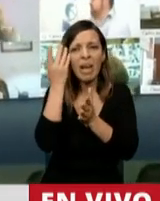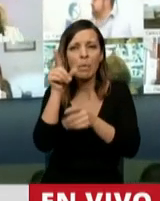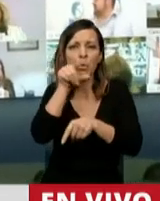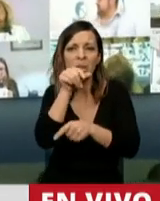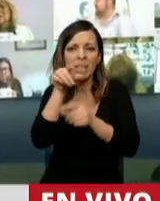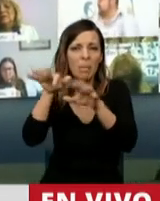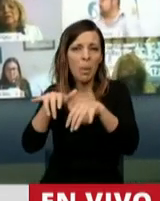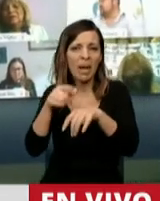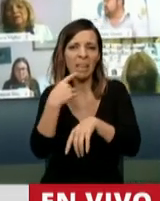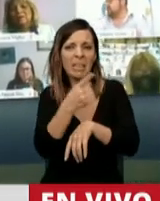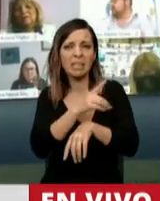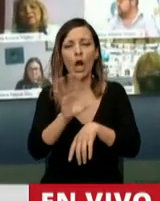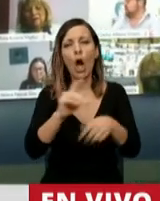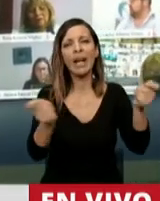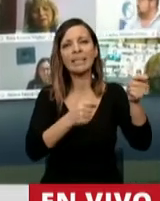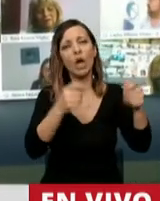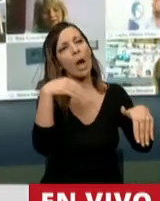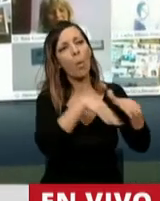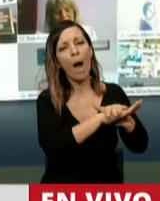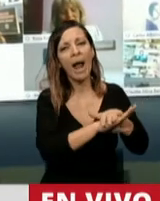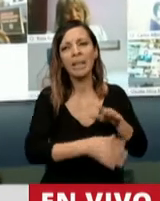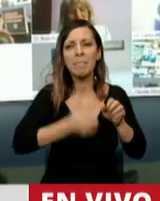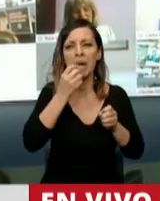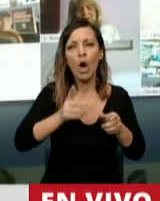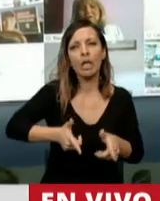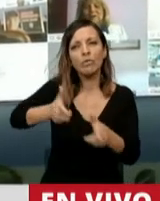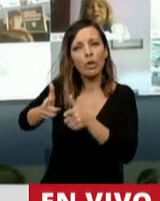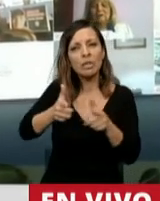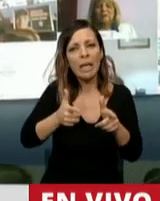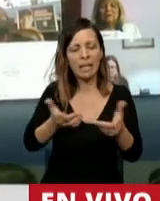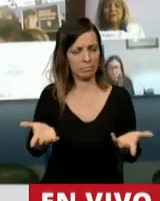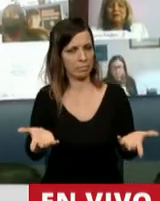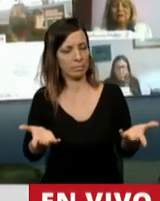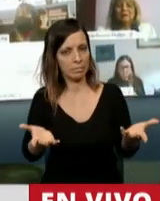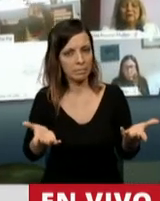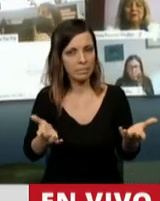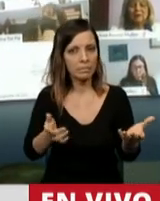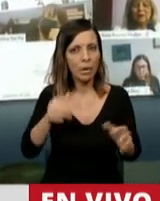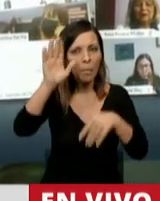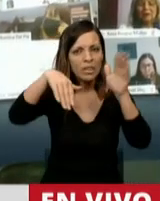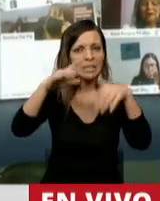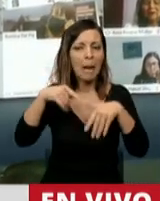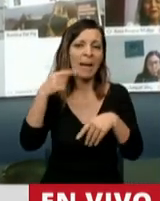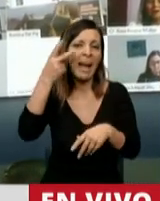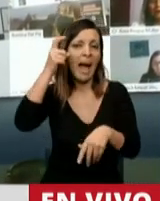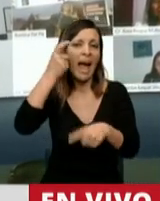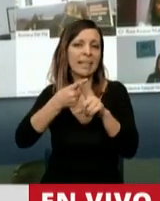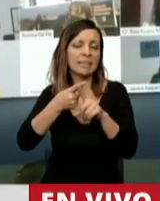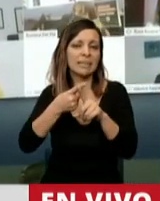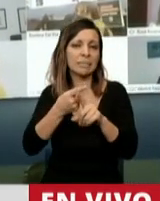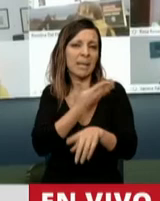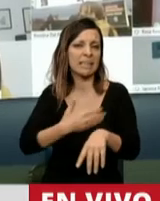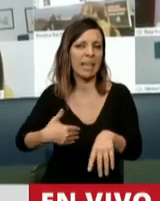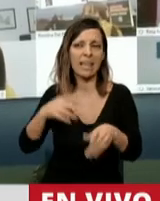ponen que hay que guardar las cacerolas y sacar los fusiles y llaman a la vicepresidenta reina. Esto pasa en una